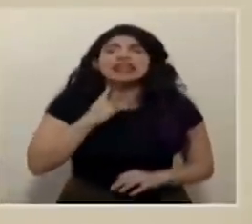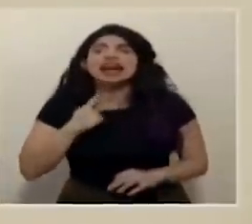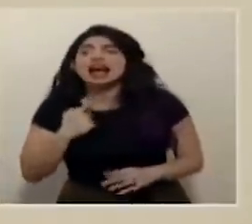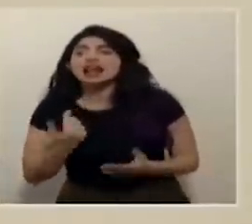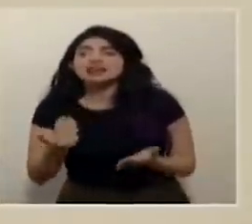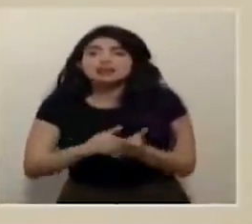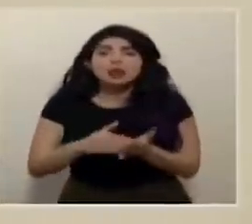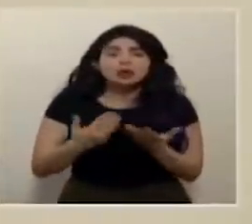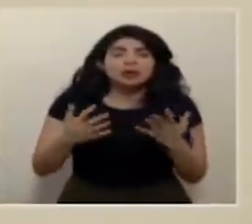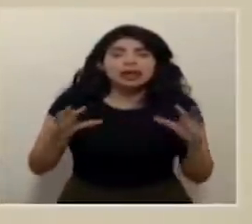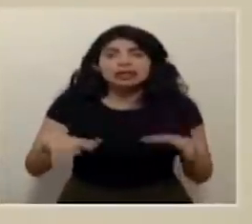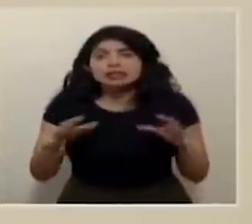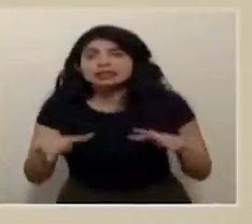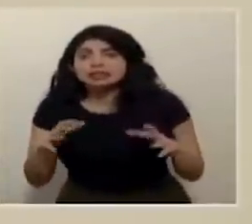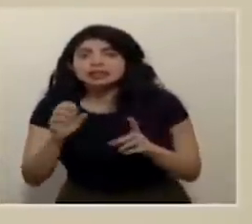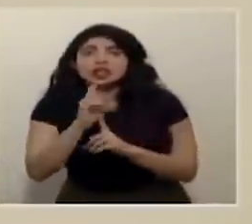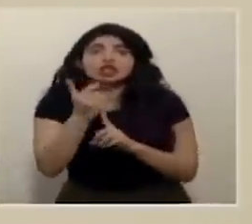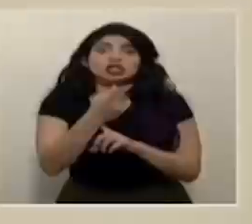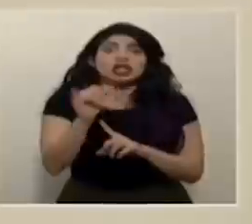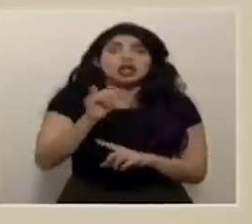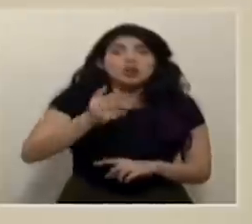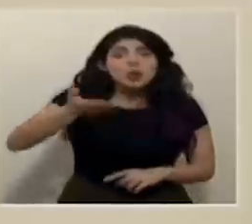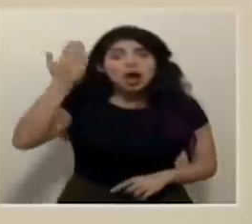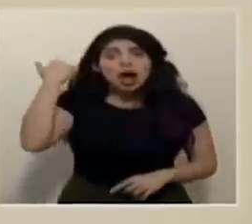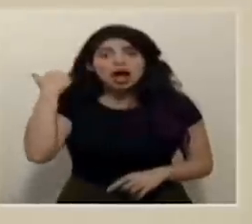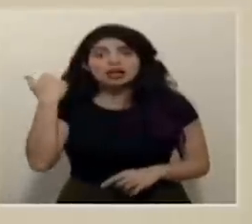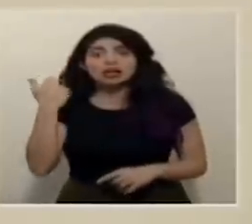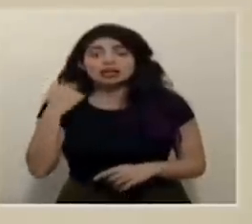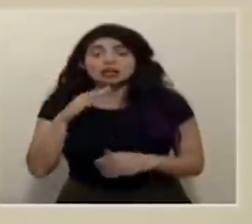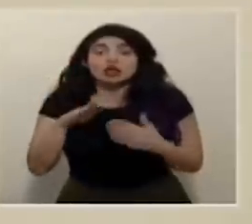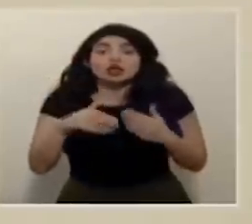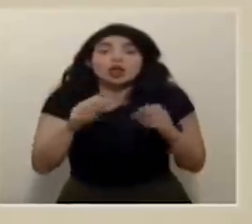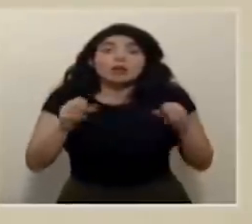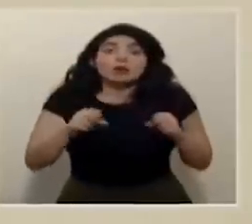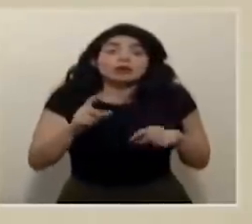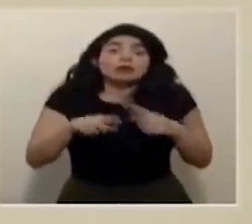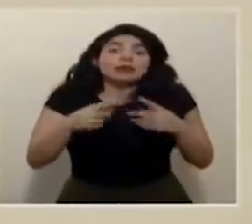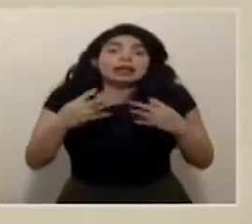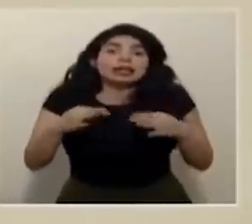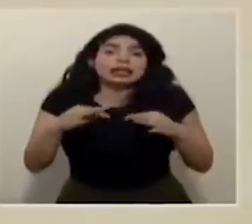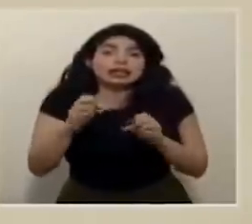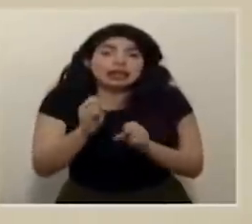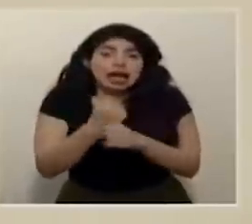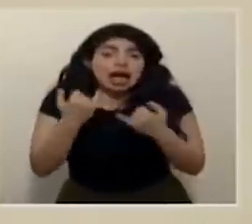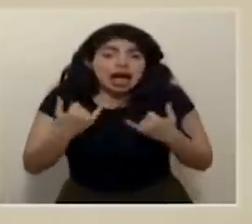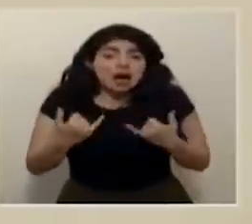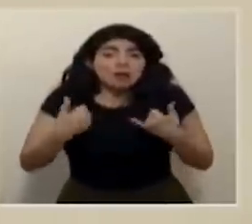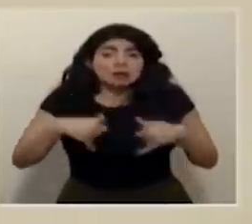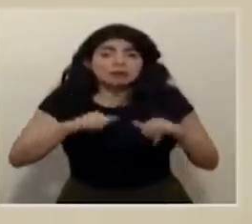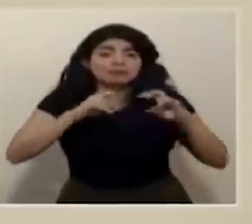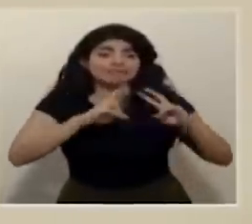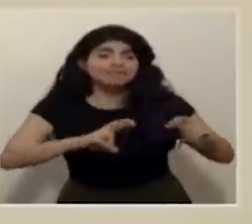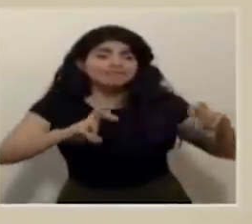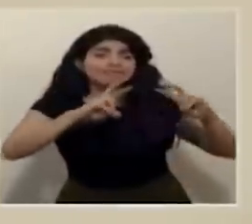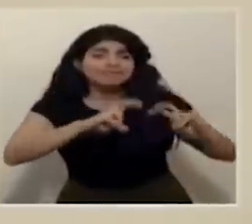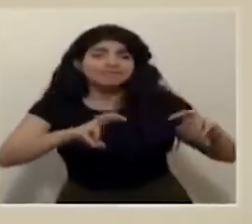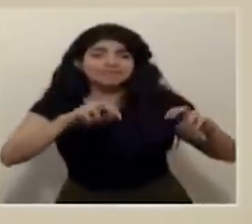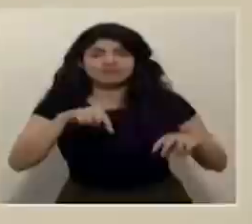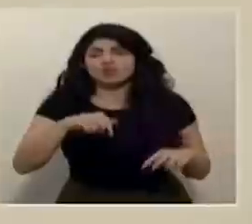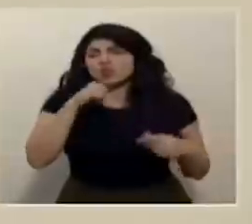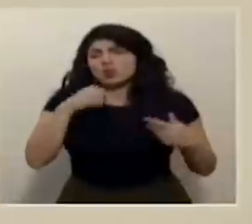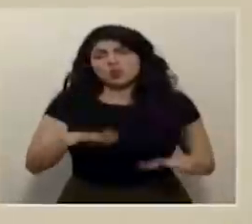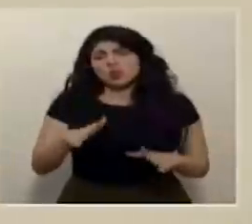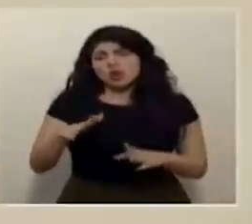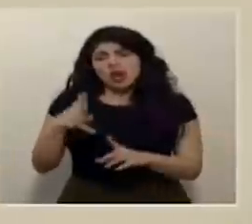retomar la sociedad como la teníamos antes y en la medida de lo posible lo vamos a ir haciendo estamos en constante análisis creemos que aquí no queremos